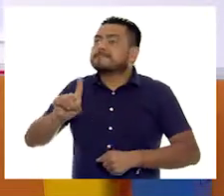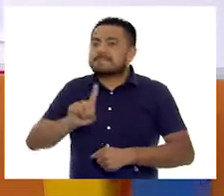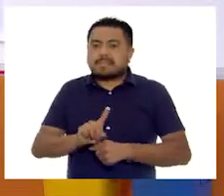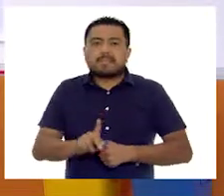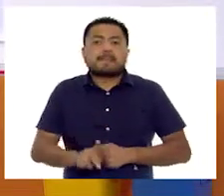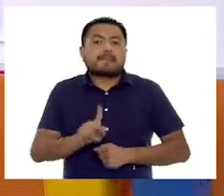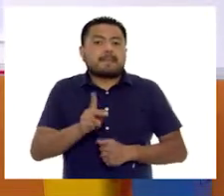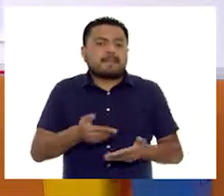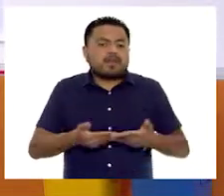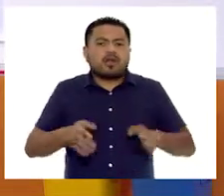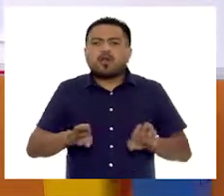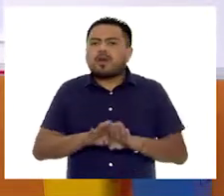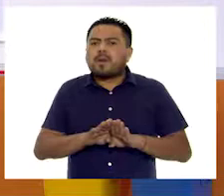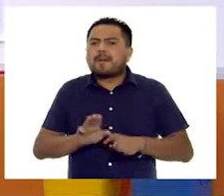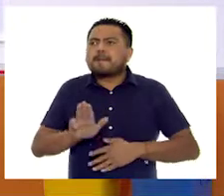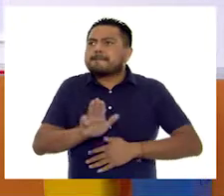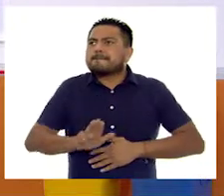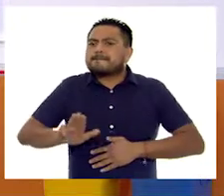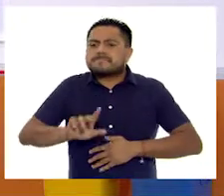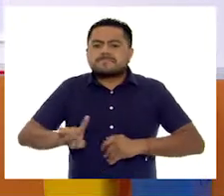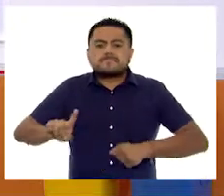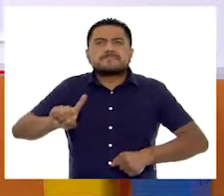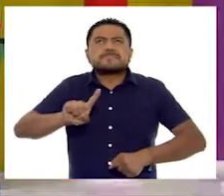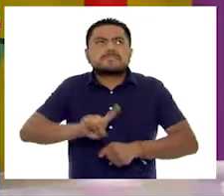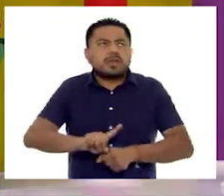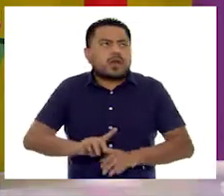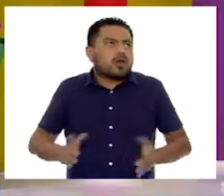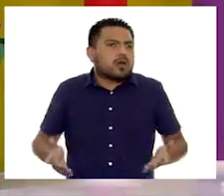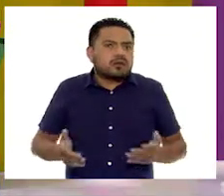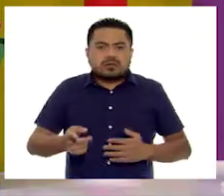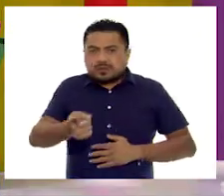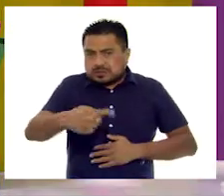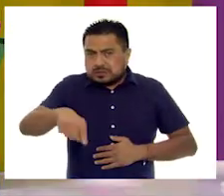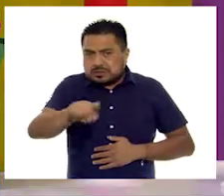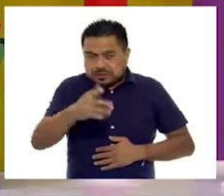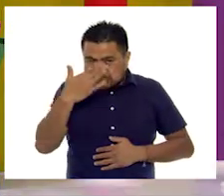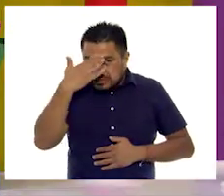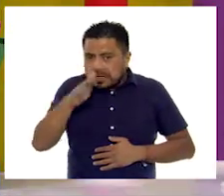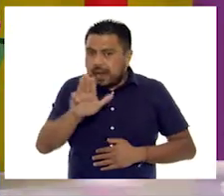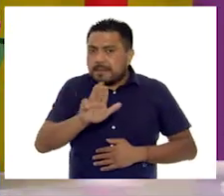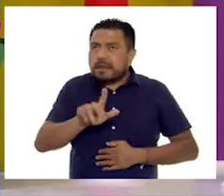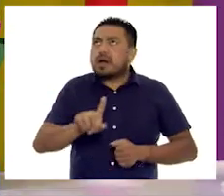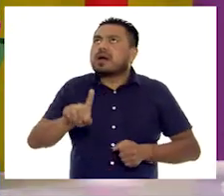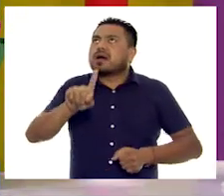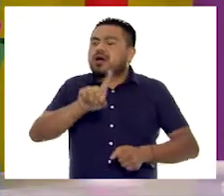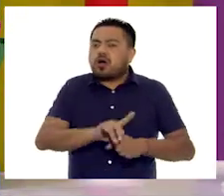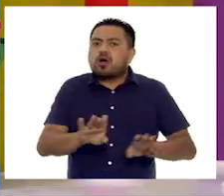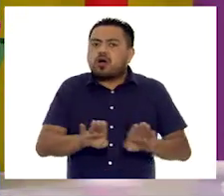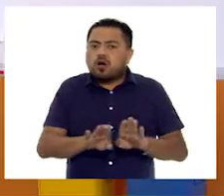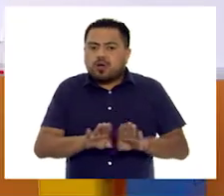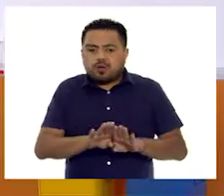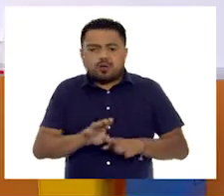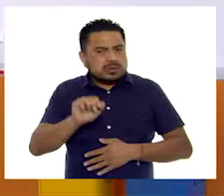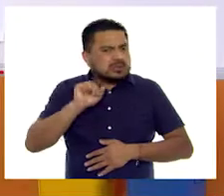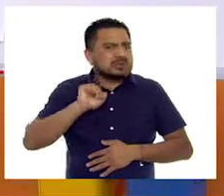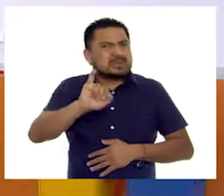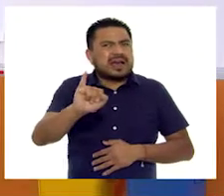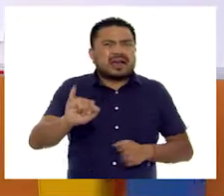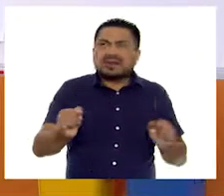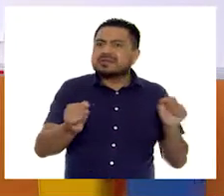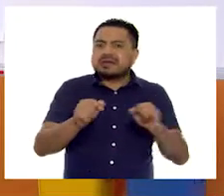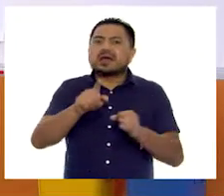Pero, ¿y entonces cómo quedó el día miércoles? Ah. ¿Ustedes saben cómo quedó el día miércoles? Seguro. ¿Sí? ¿Ustedes pusieron atención?